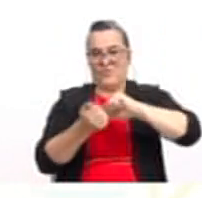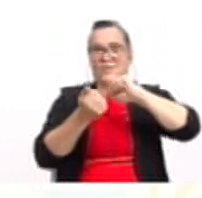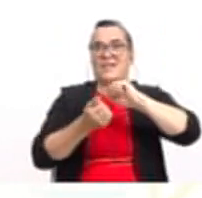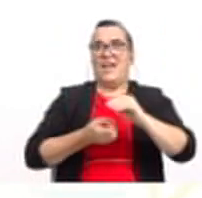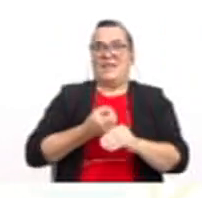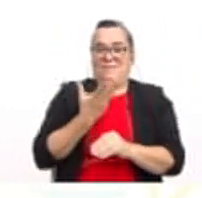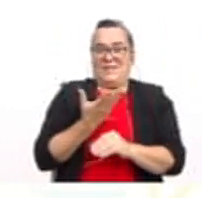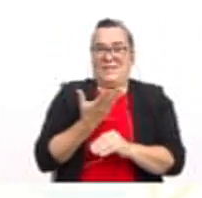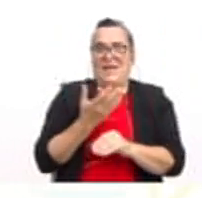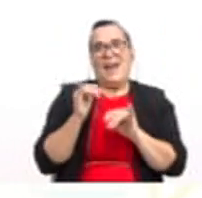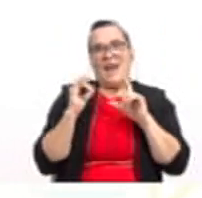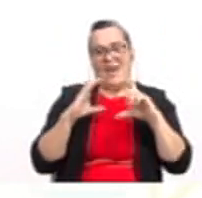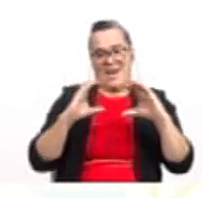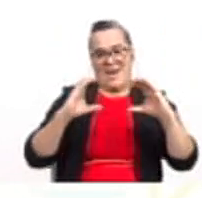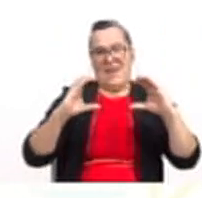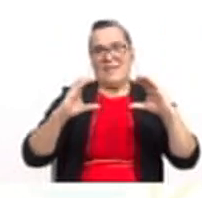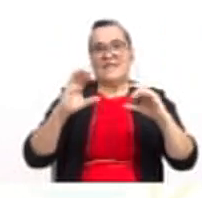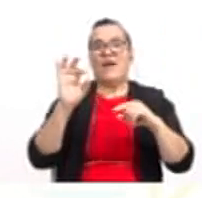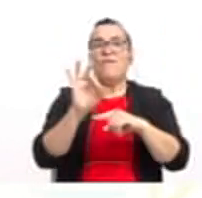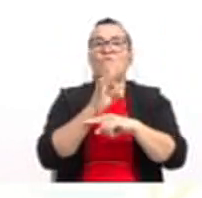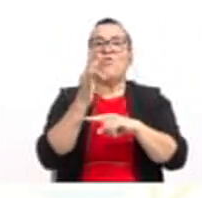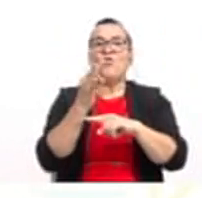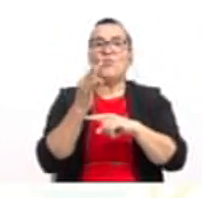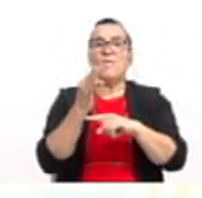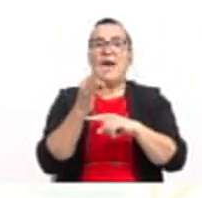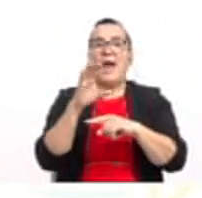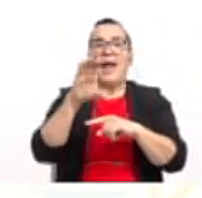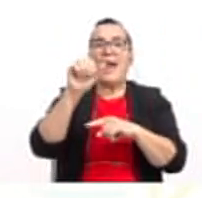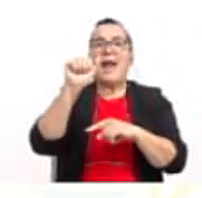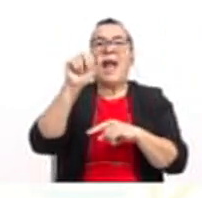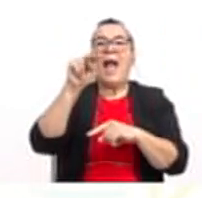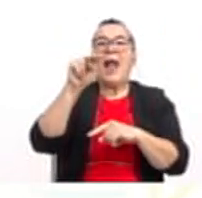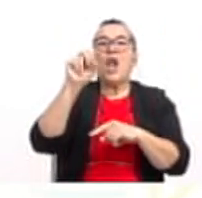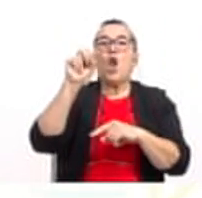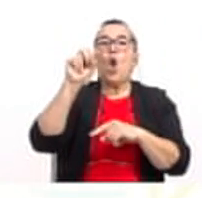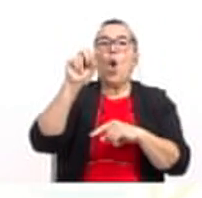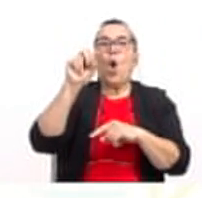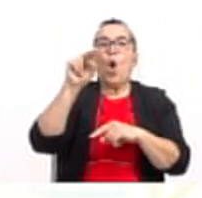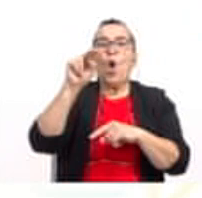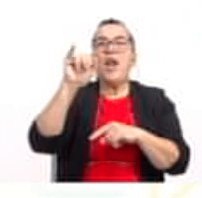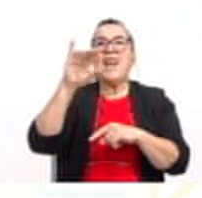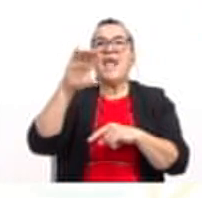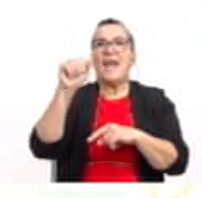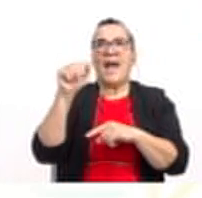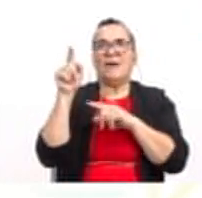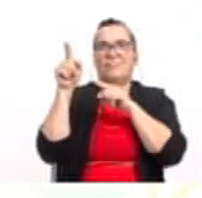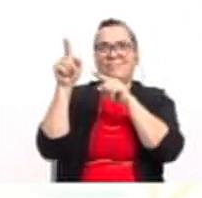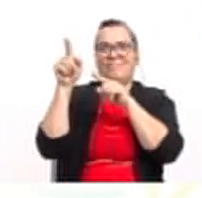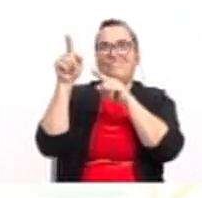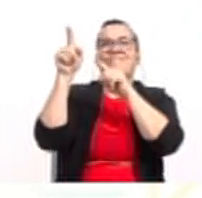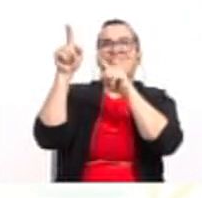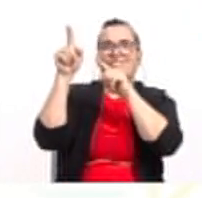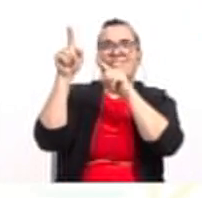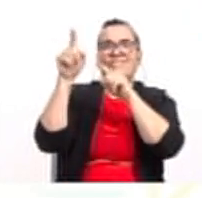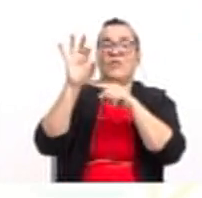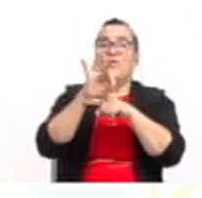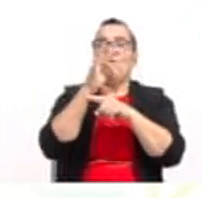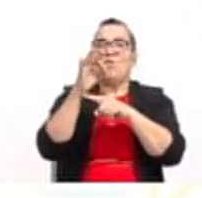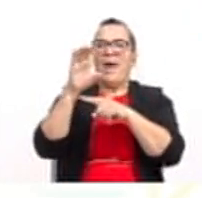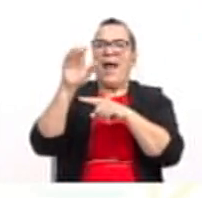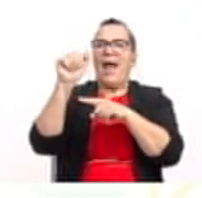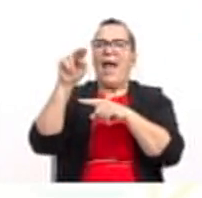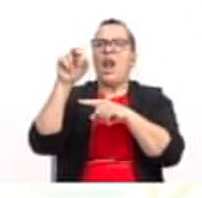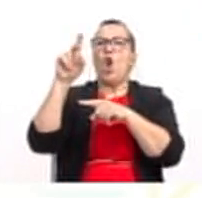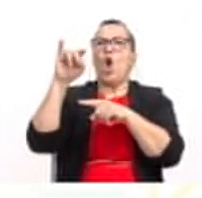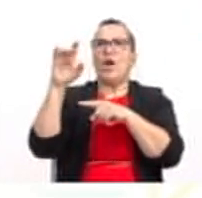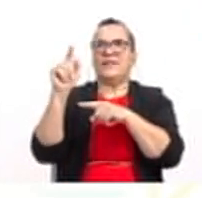esta forma. Esta forma se conoce con el nombre de forma canónica. ¿Ok? Ahora, trabajémoslo un poquito en forma general. Ya no